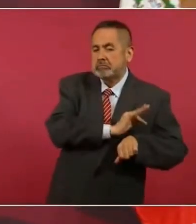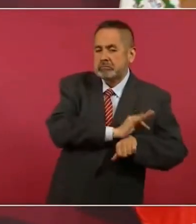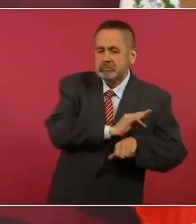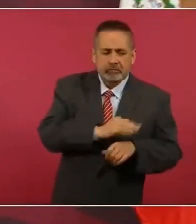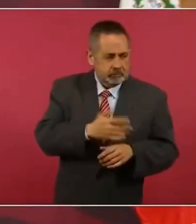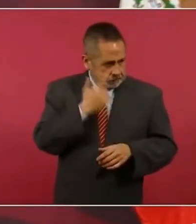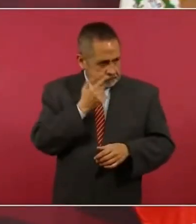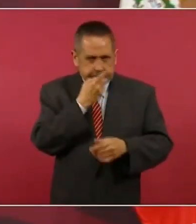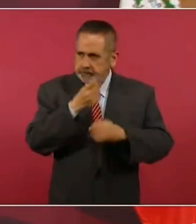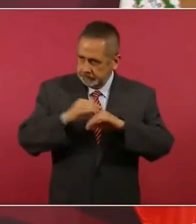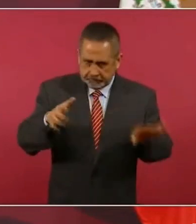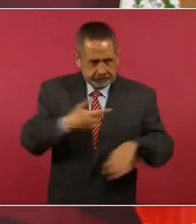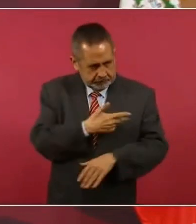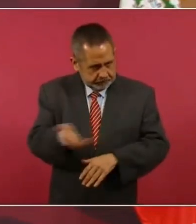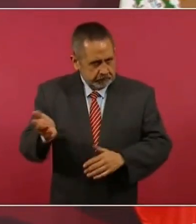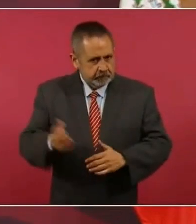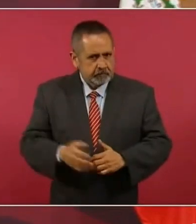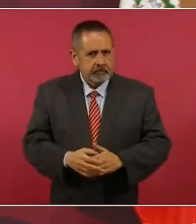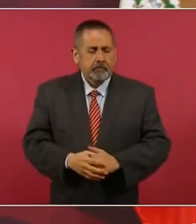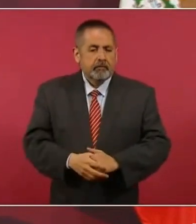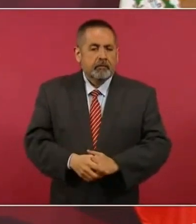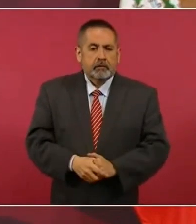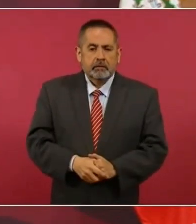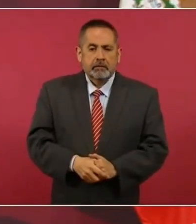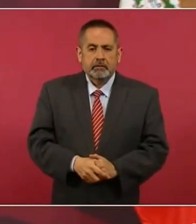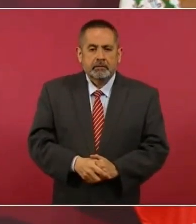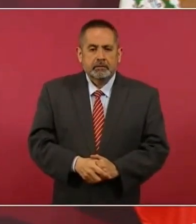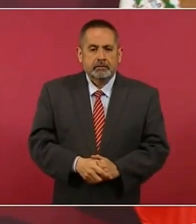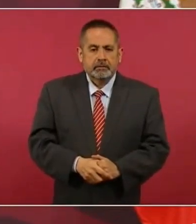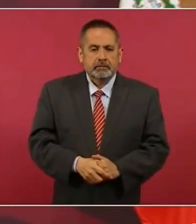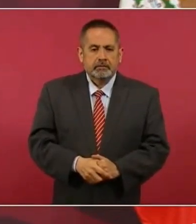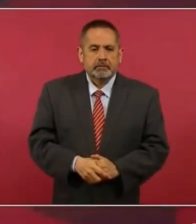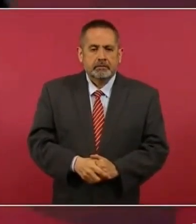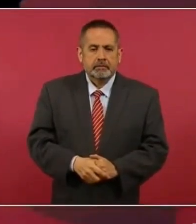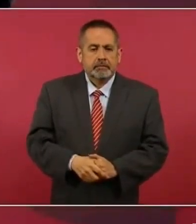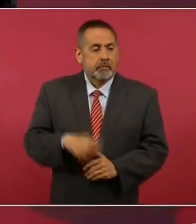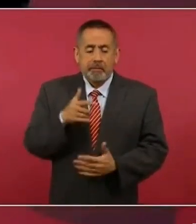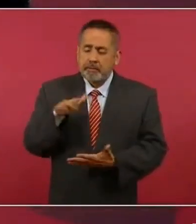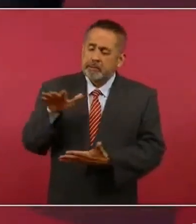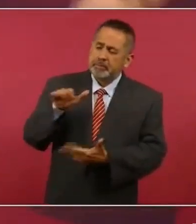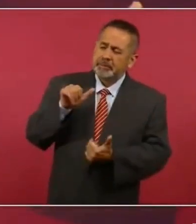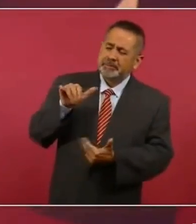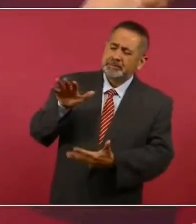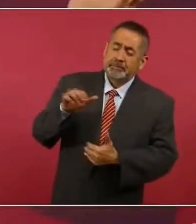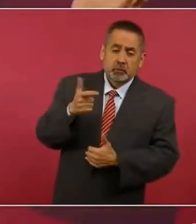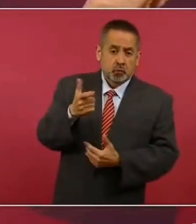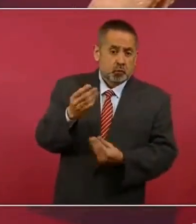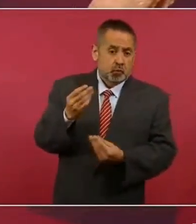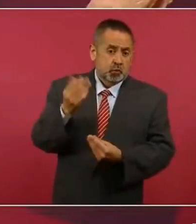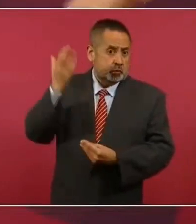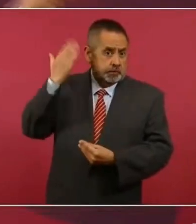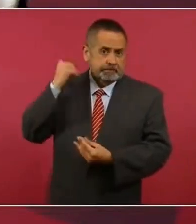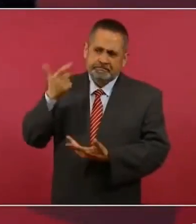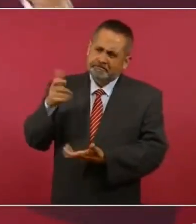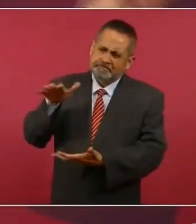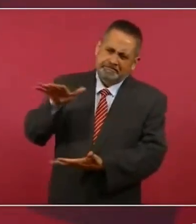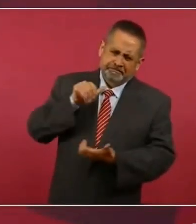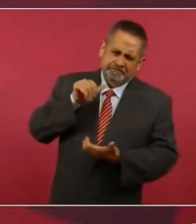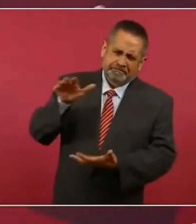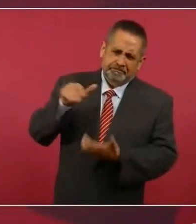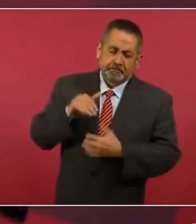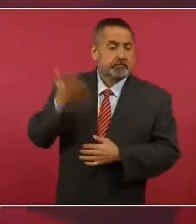todo el dinero que recibían de